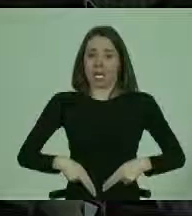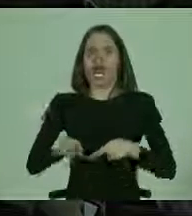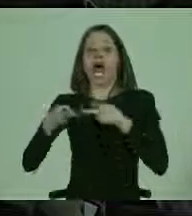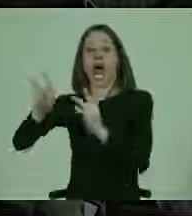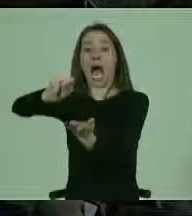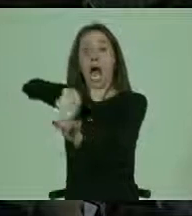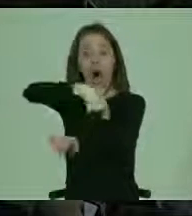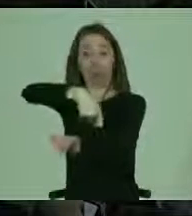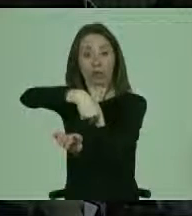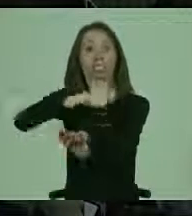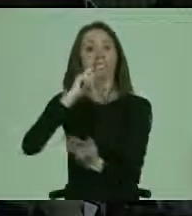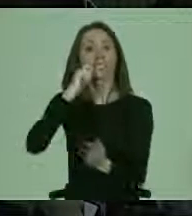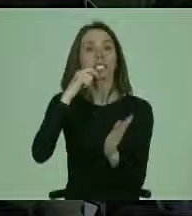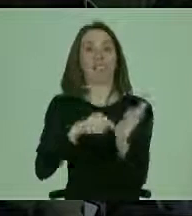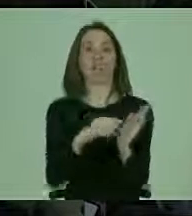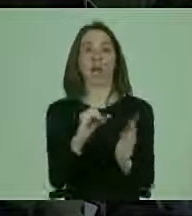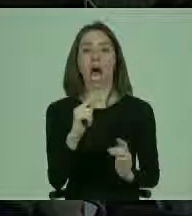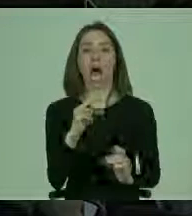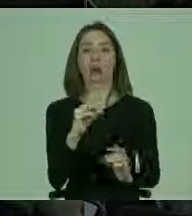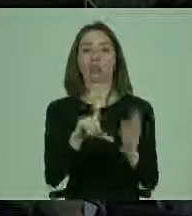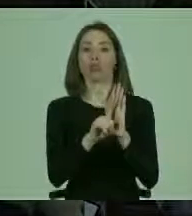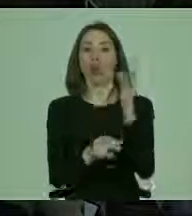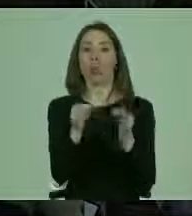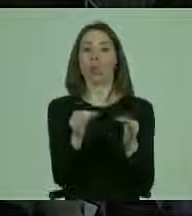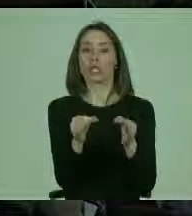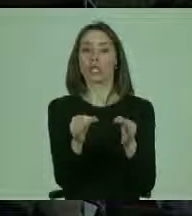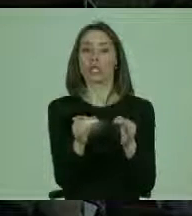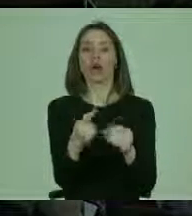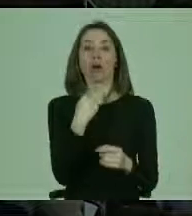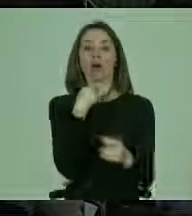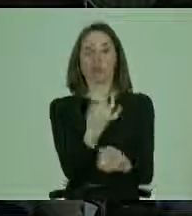un acto jurídico que afecta su integridad personal.